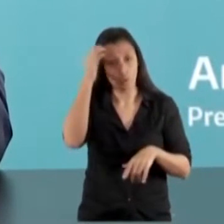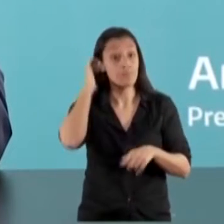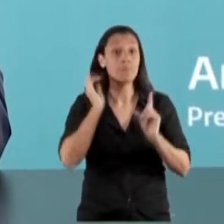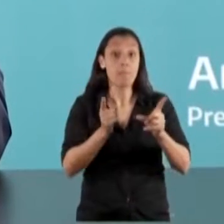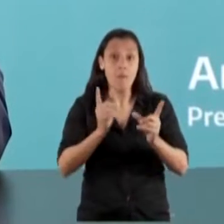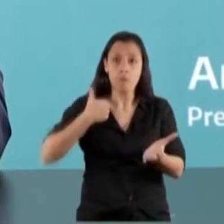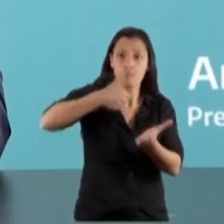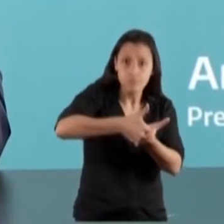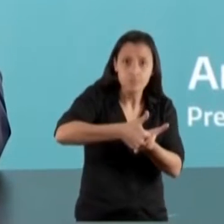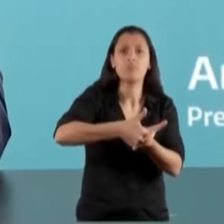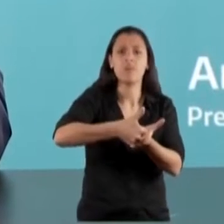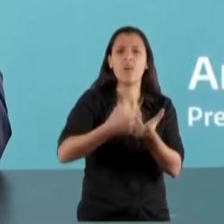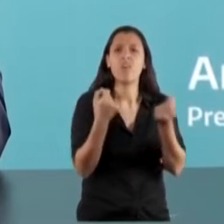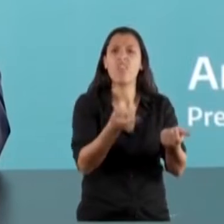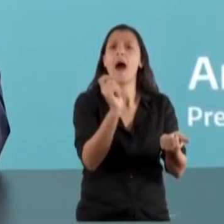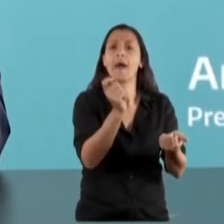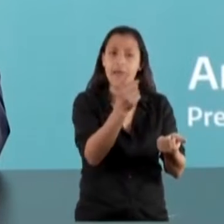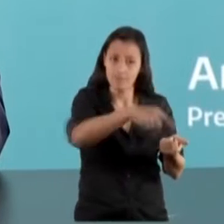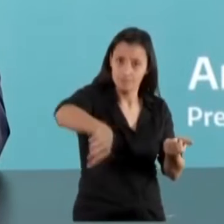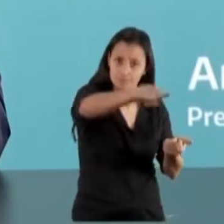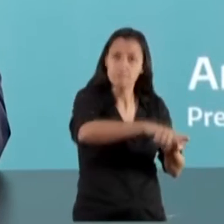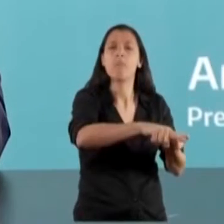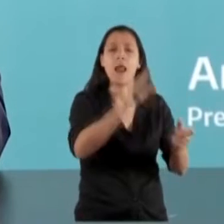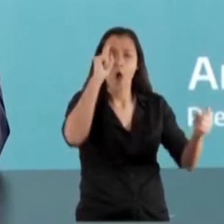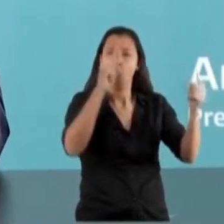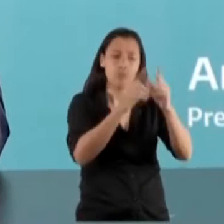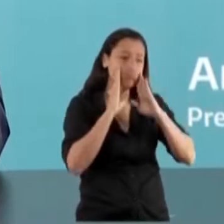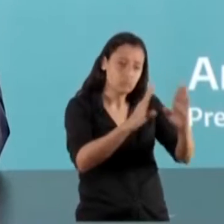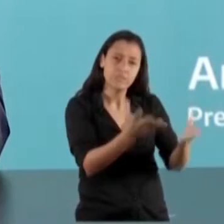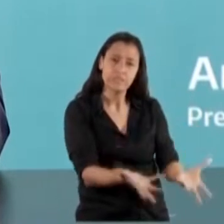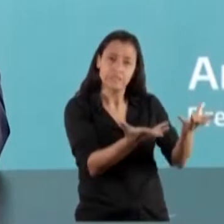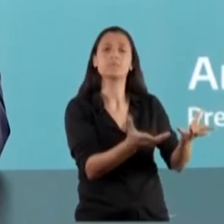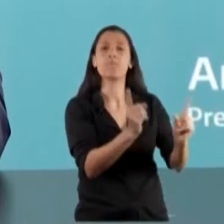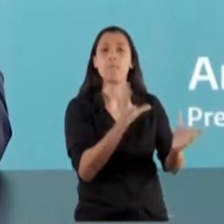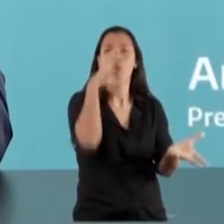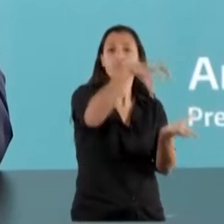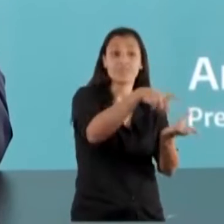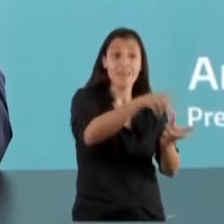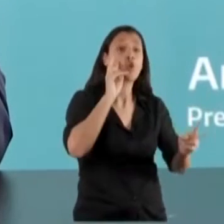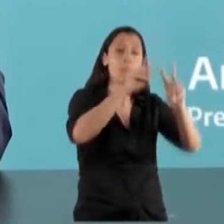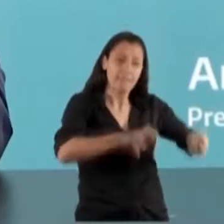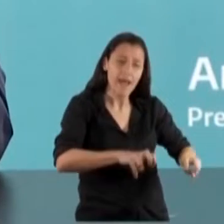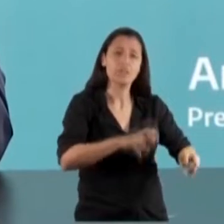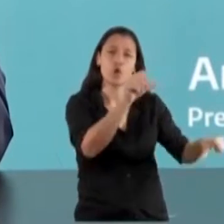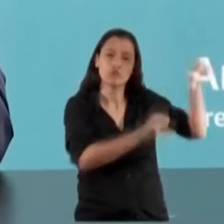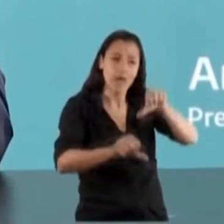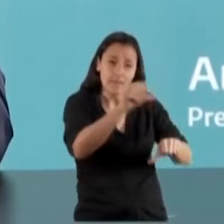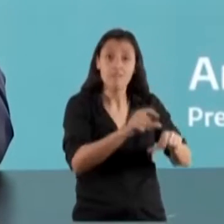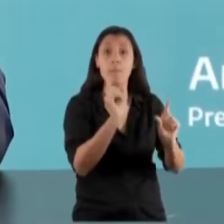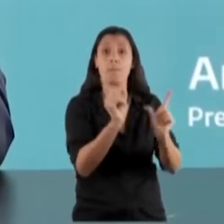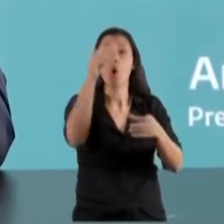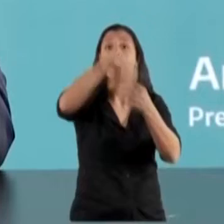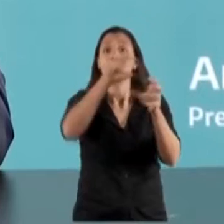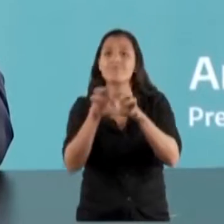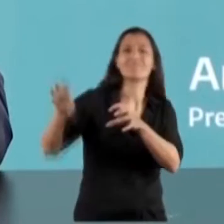estos fondos van a ser destinados también a fortalecer los centros de investigación y el equipamiento en el interior